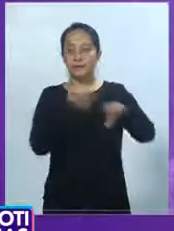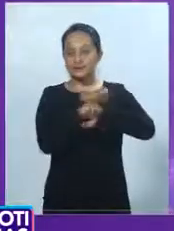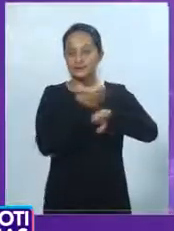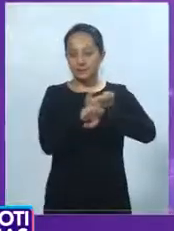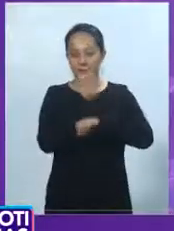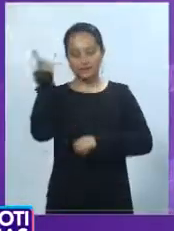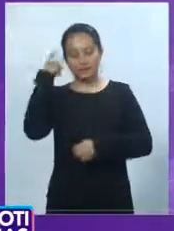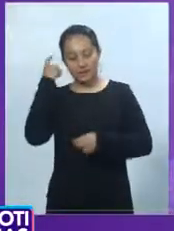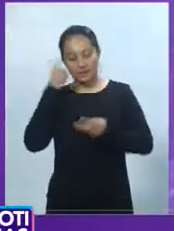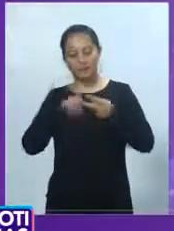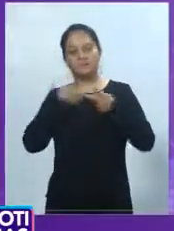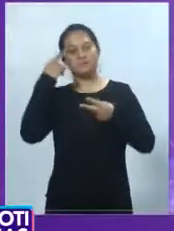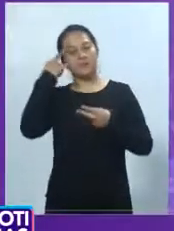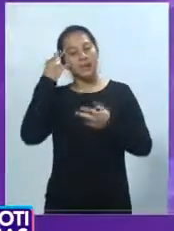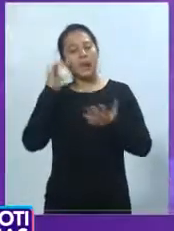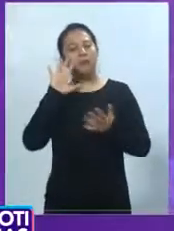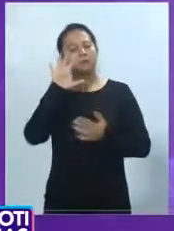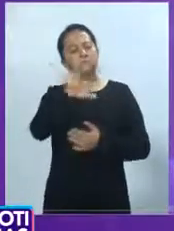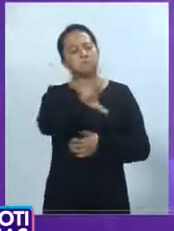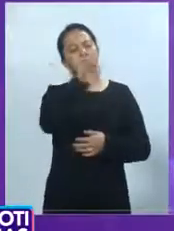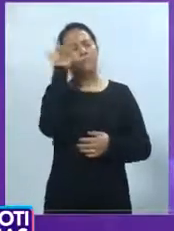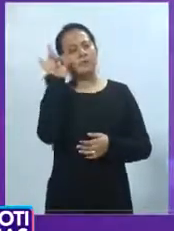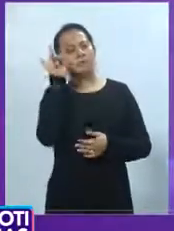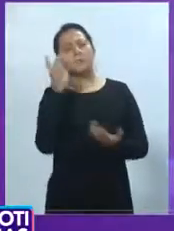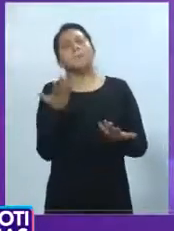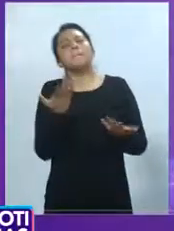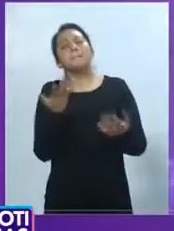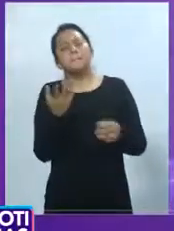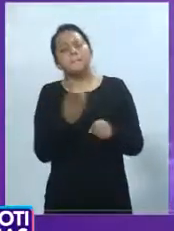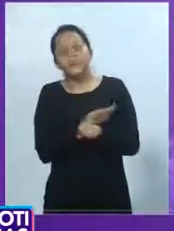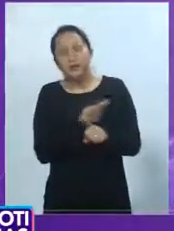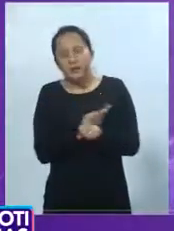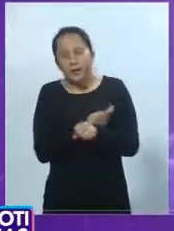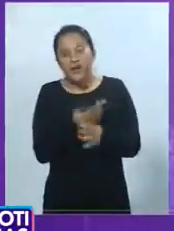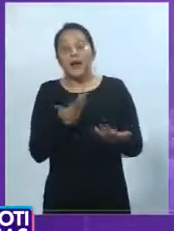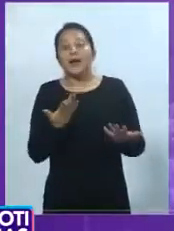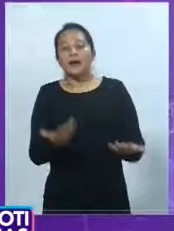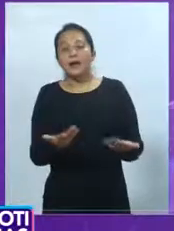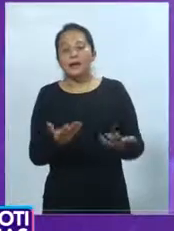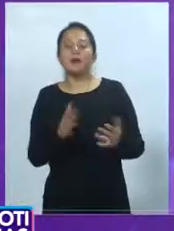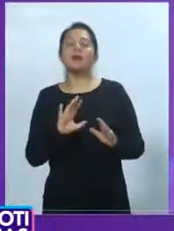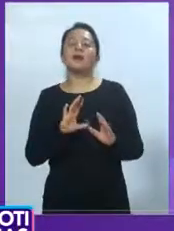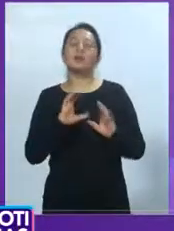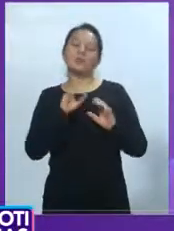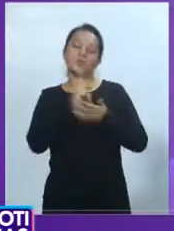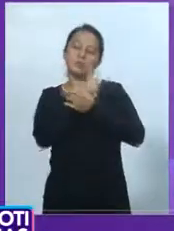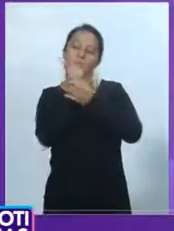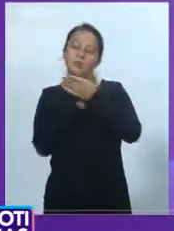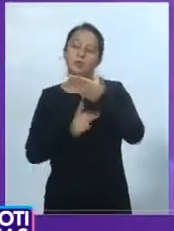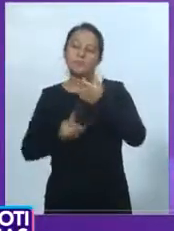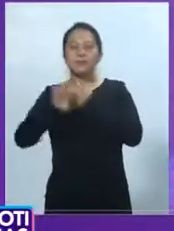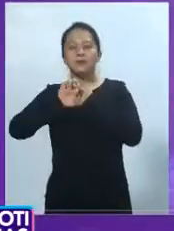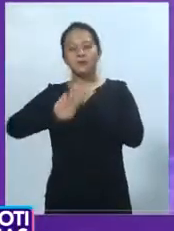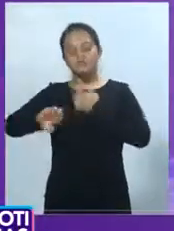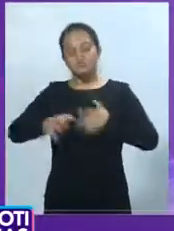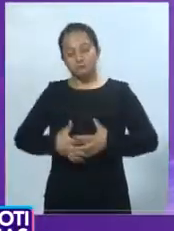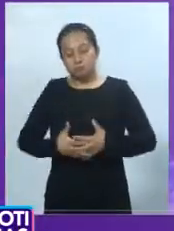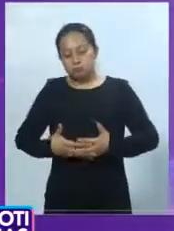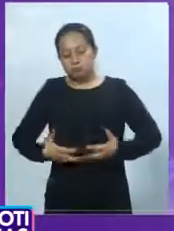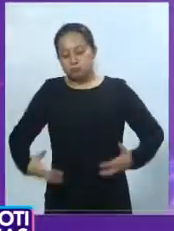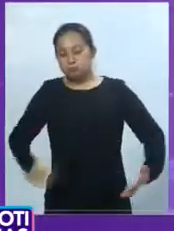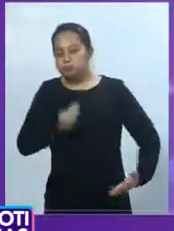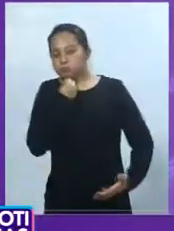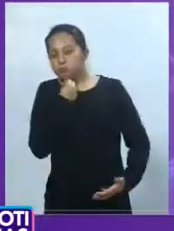Los estados de Querétaro y Campeche fueron seleccionados para llevar a cabo un programa de prevención de la obesidad infantil en estudiantes de educación básica pública